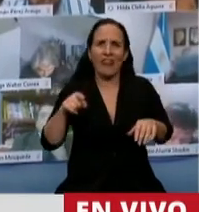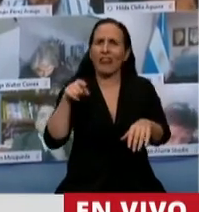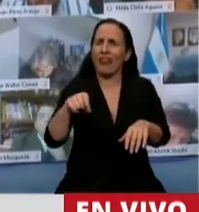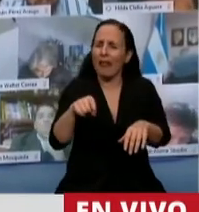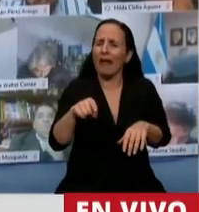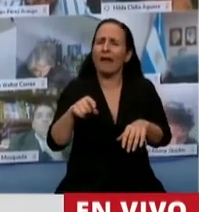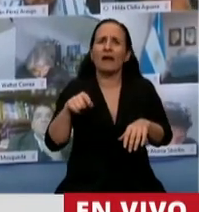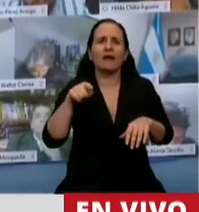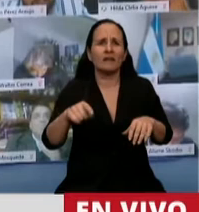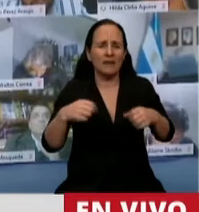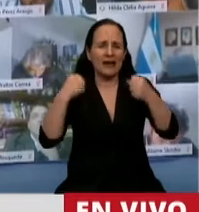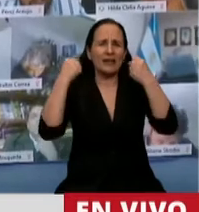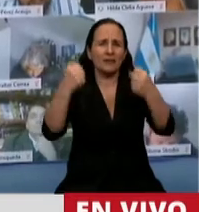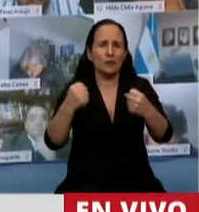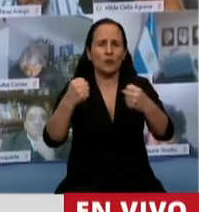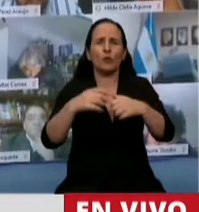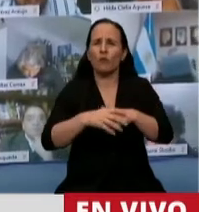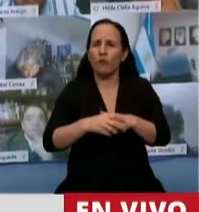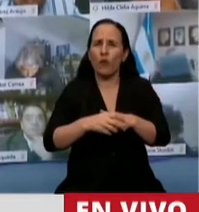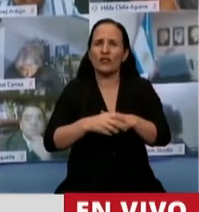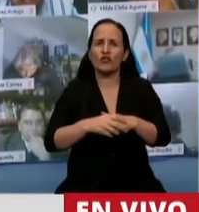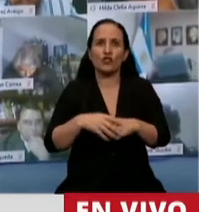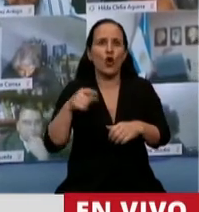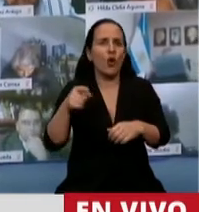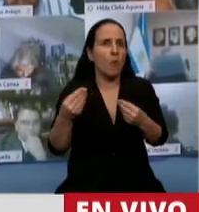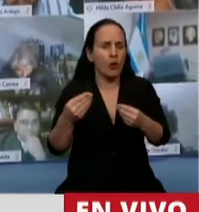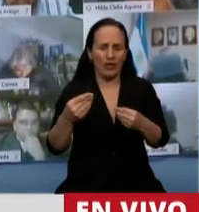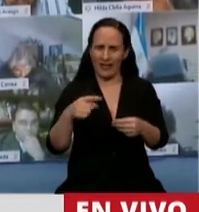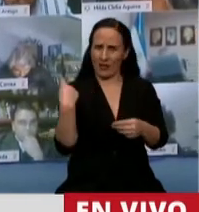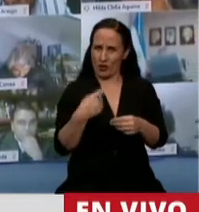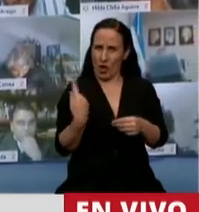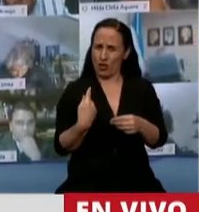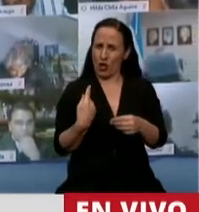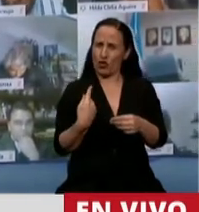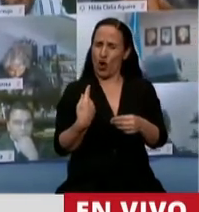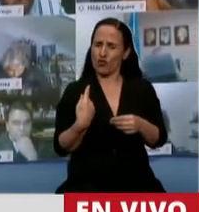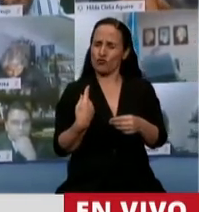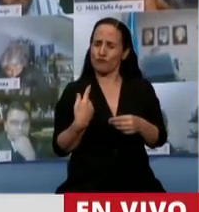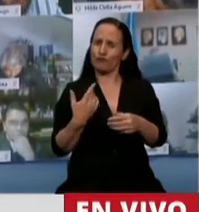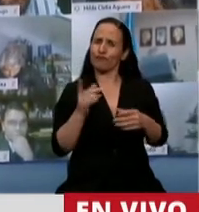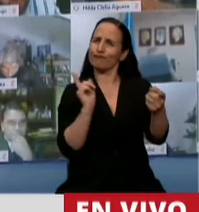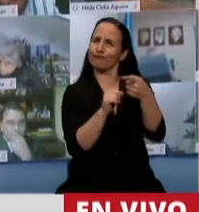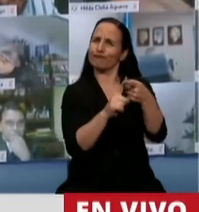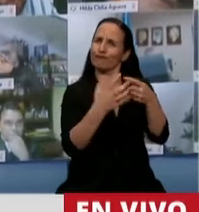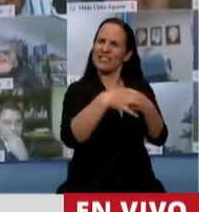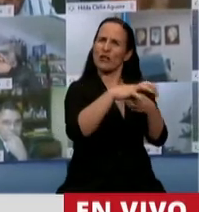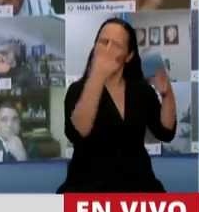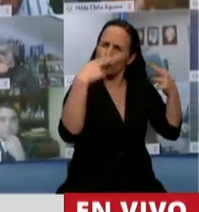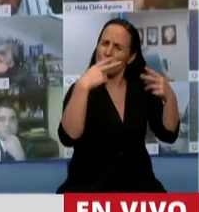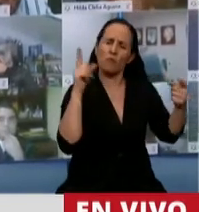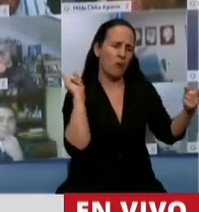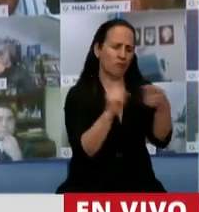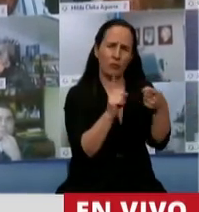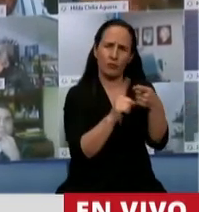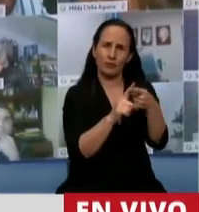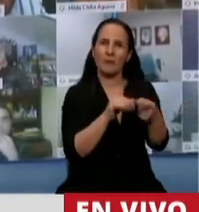sesión se lleve adelante, porque traíamos un mandato muy directo de todo el sector que comprende al turismo en